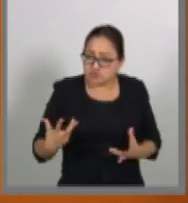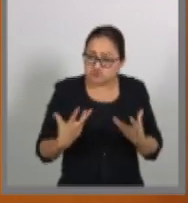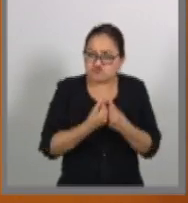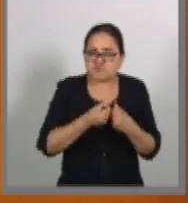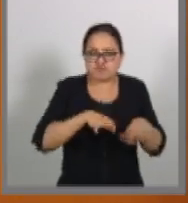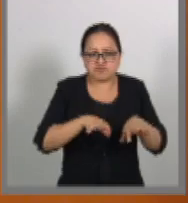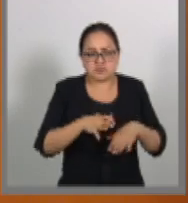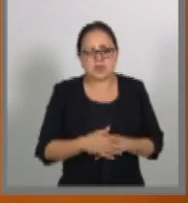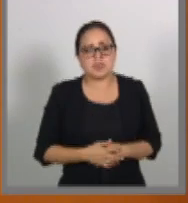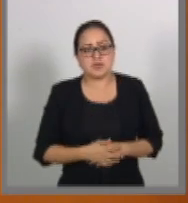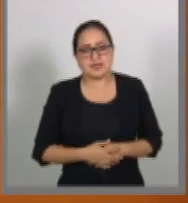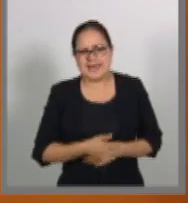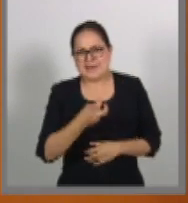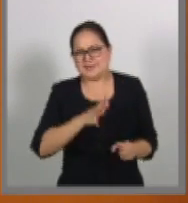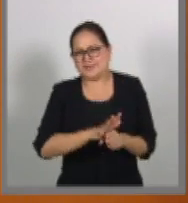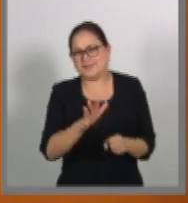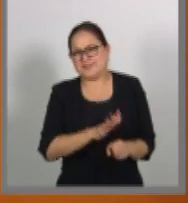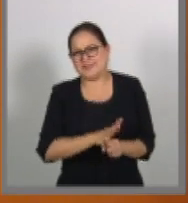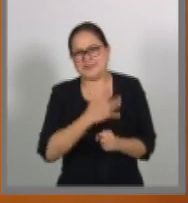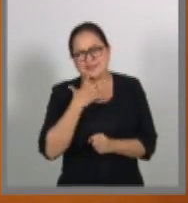Y no es cualquier cosa. Ahora,